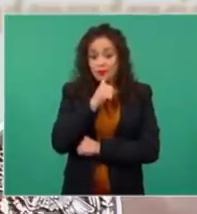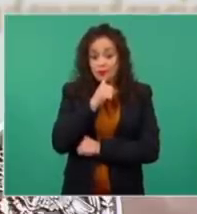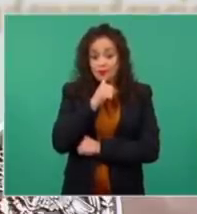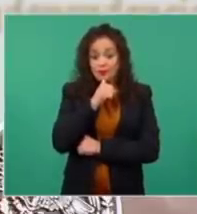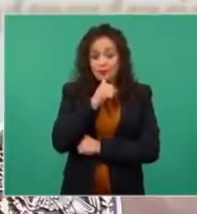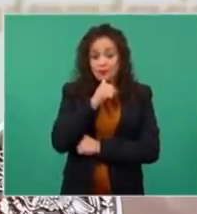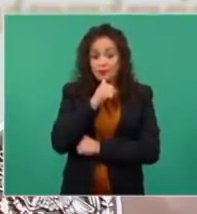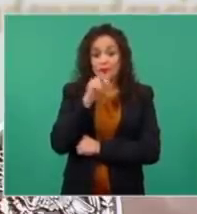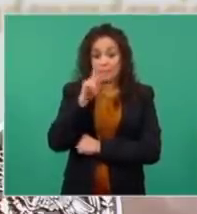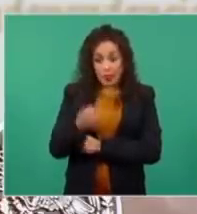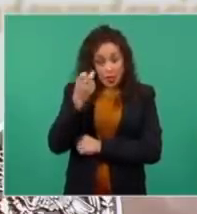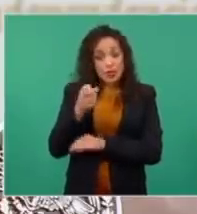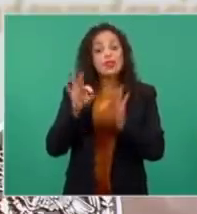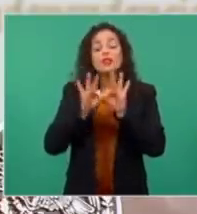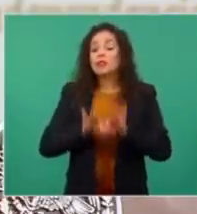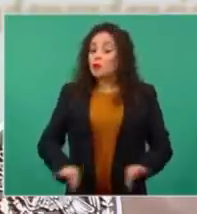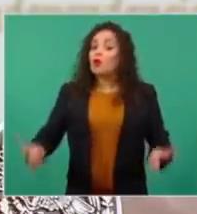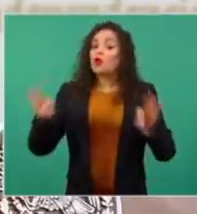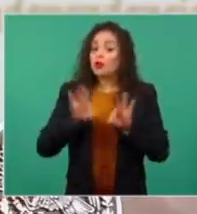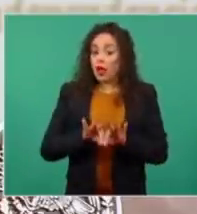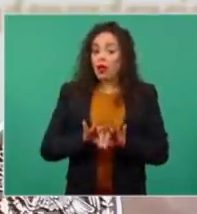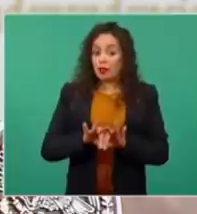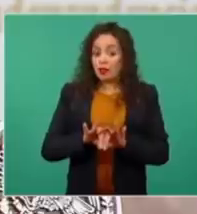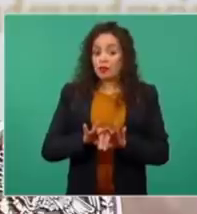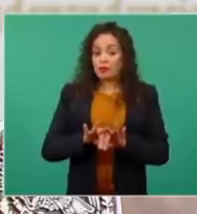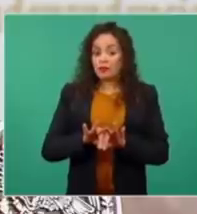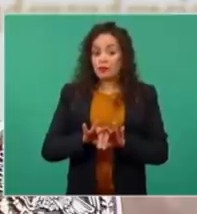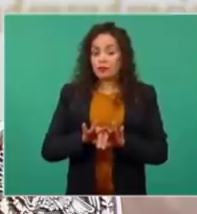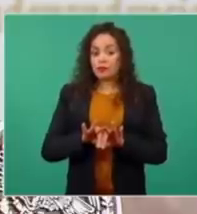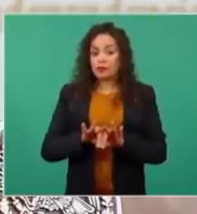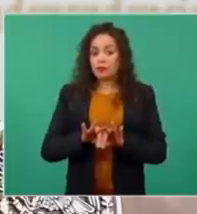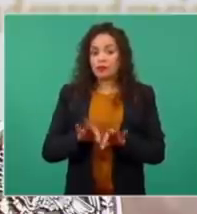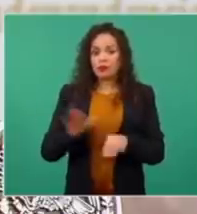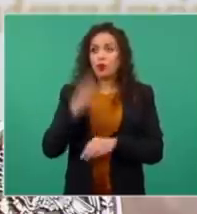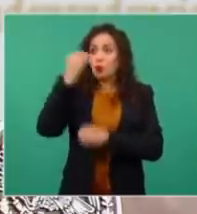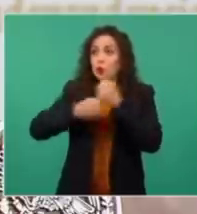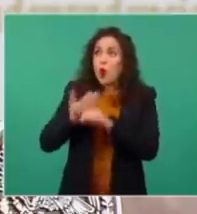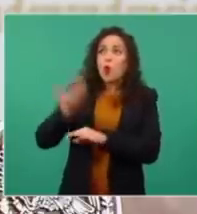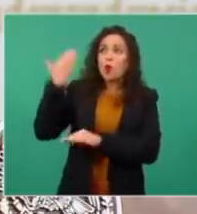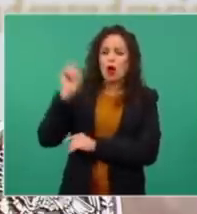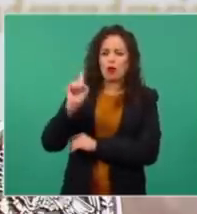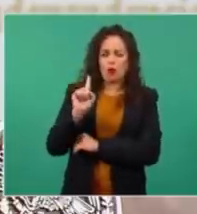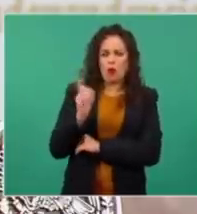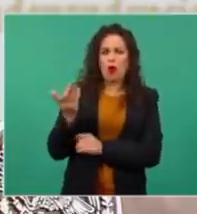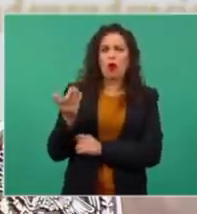Eso es importante también, porque no hace mucho. Esto fue en